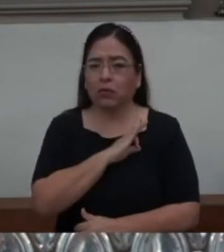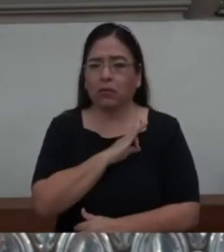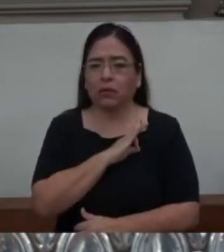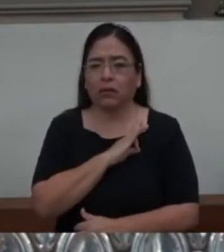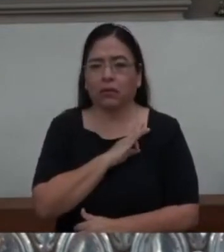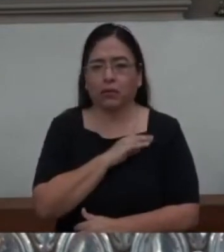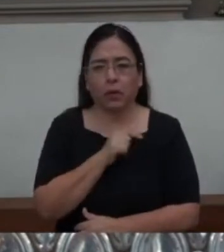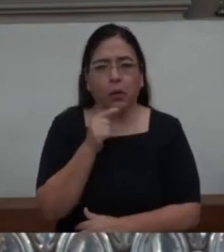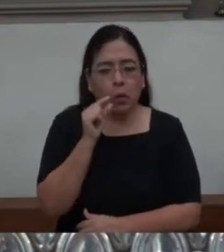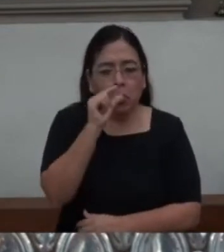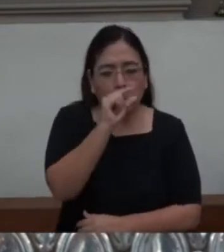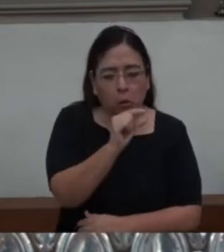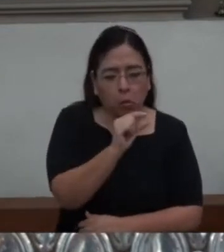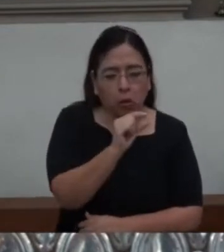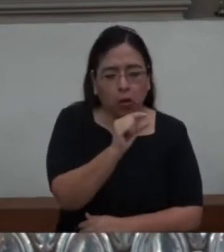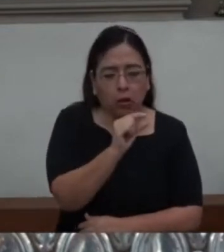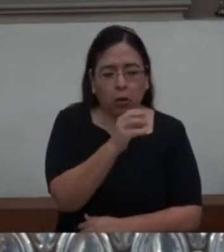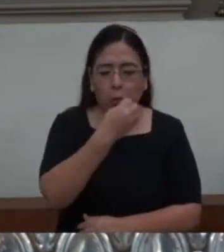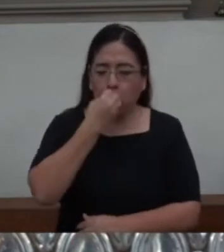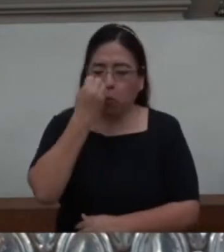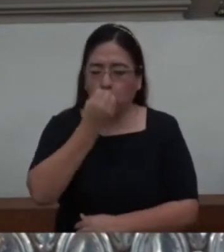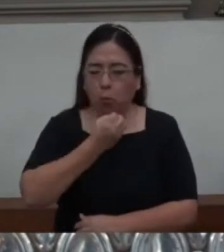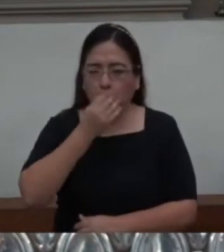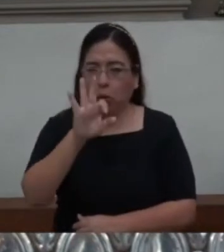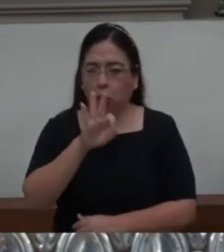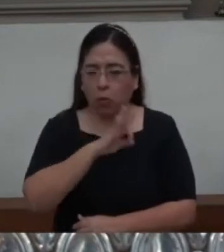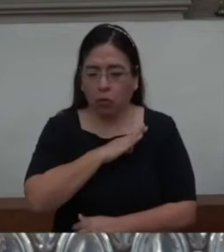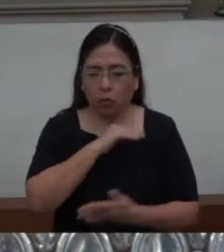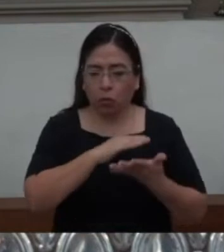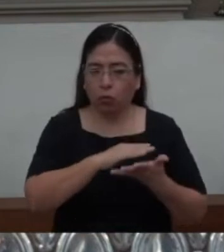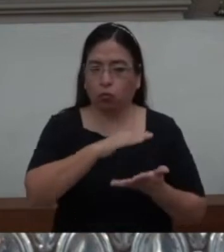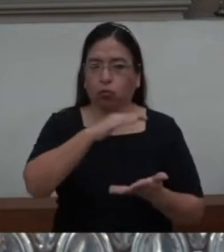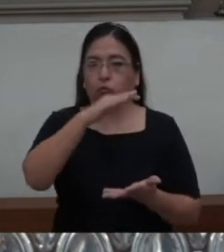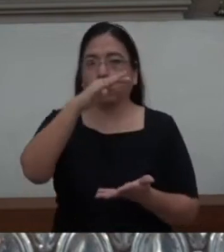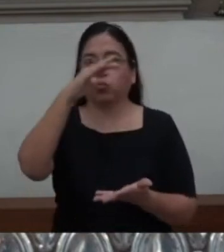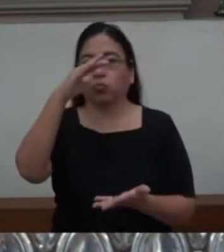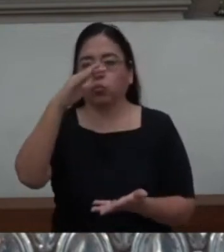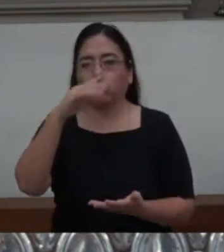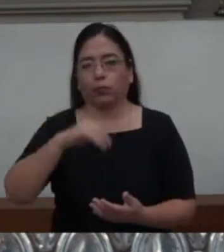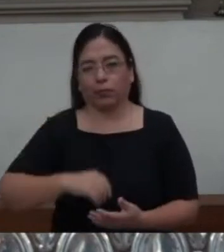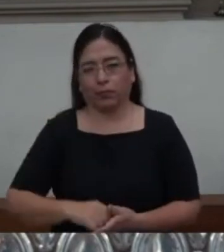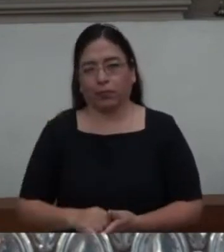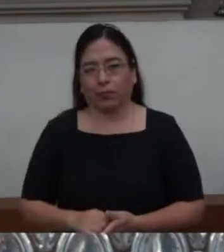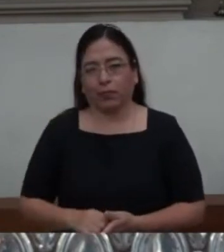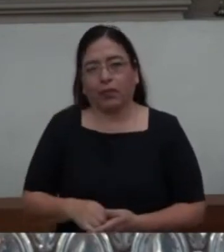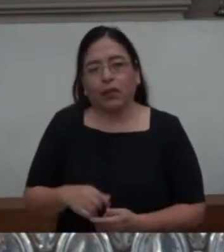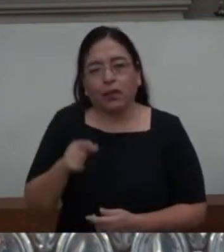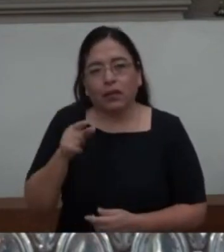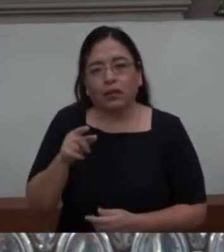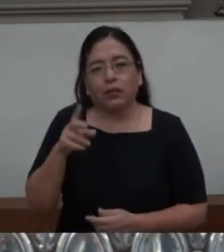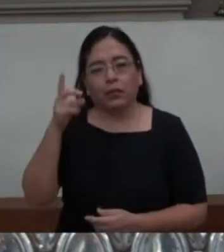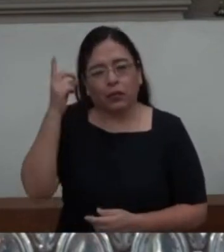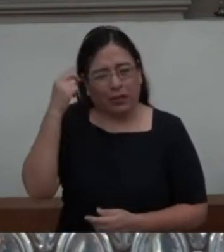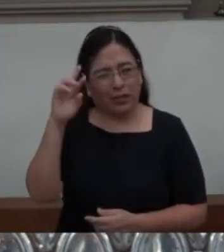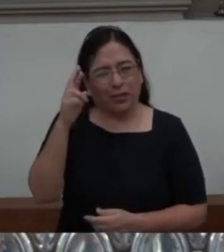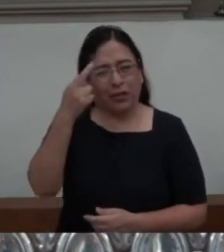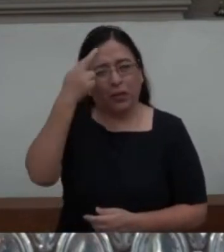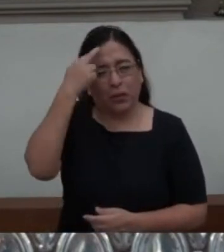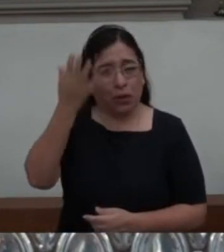poco a lo mucho. Recuerden, como Dios nos ha creado.